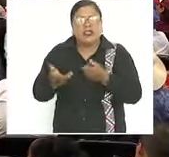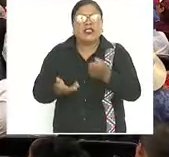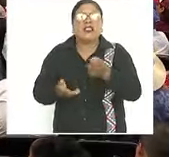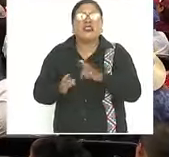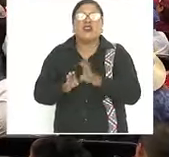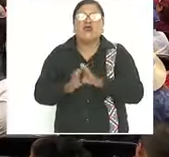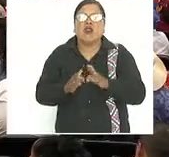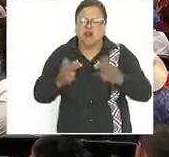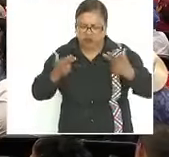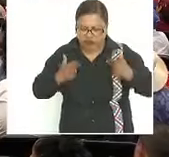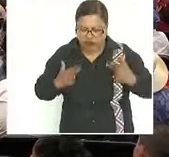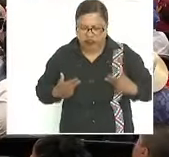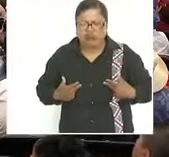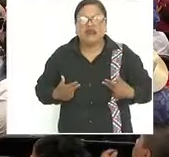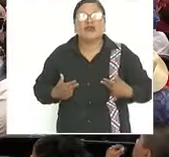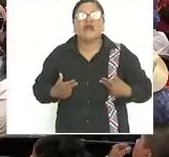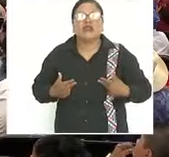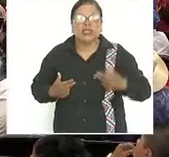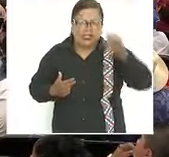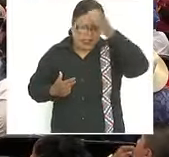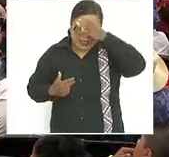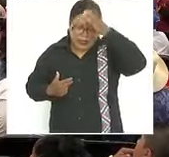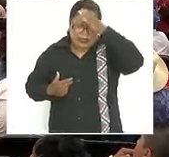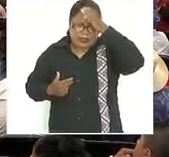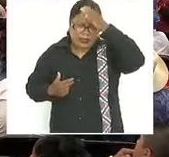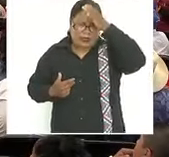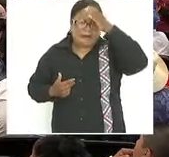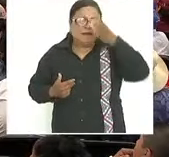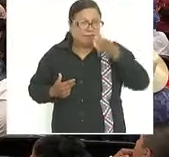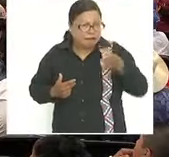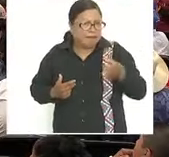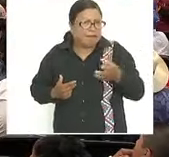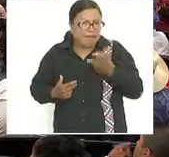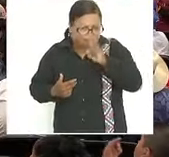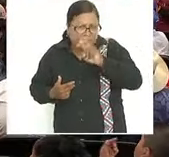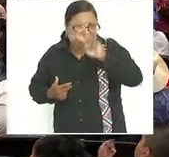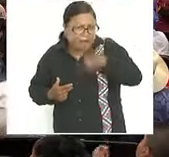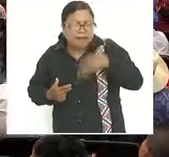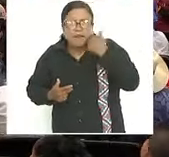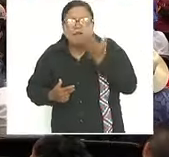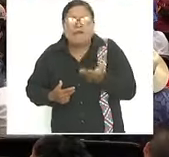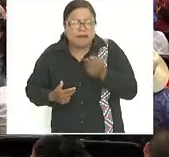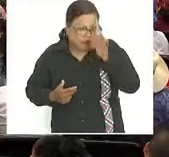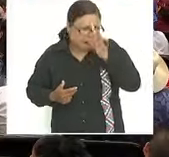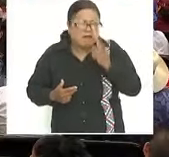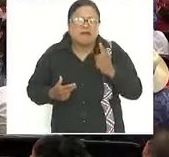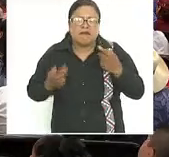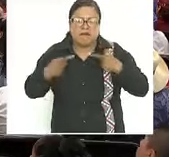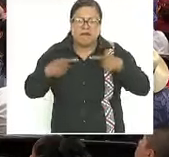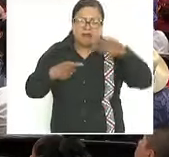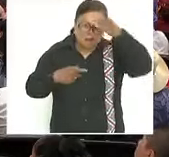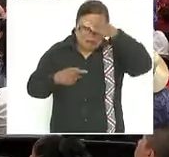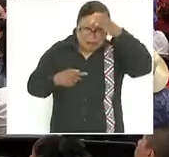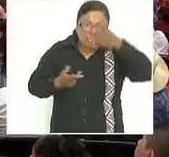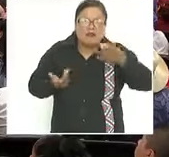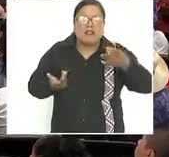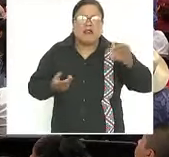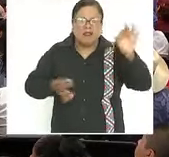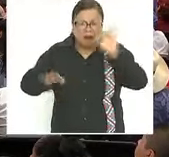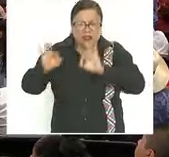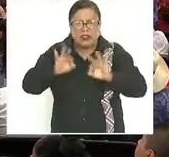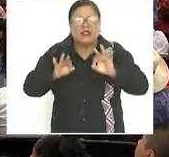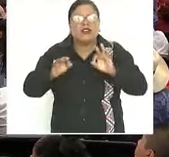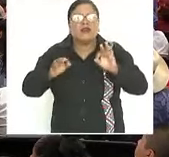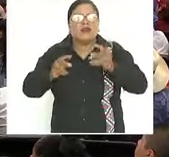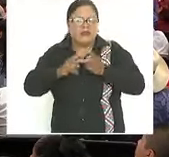humanismo y de la ciencia si queremos científicos físicos matemáticos